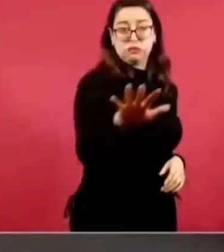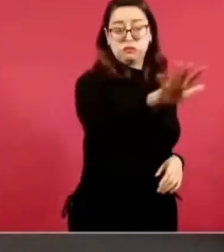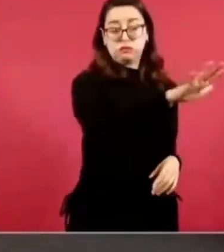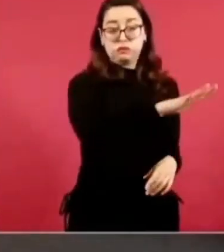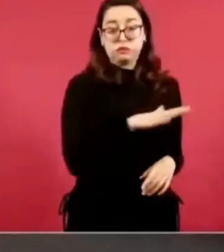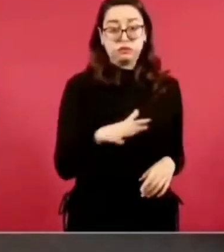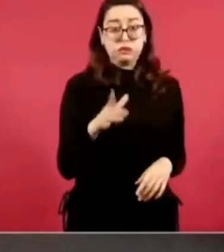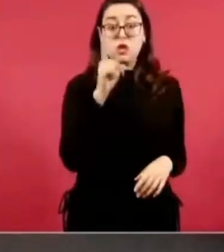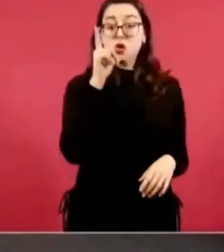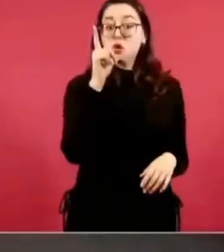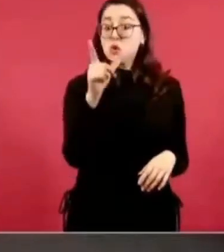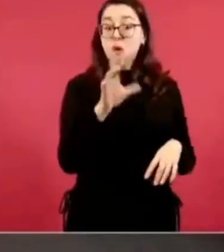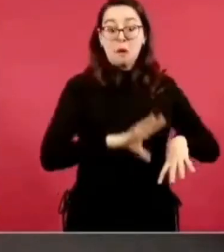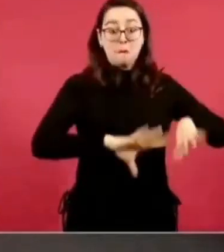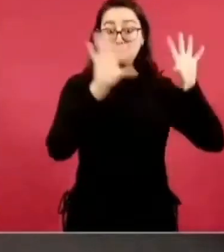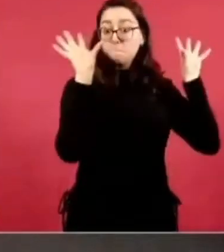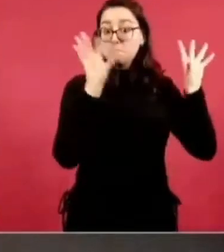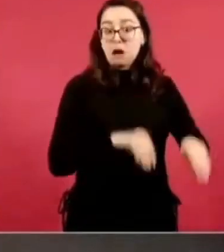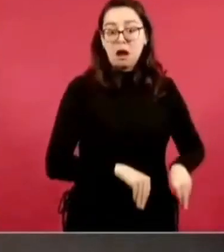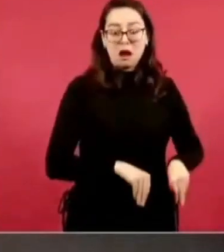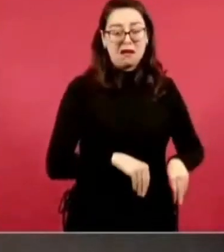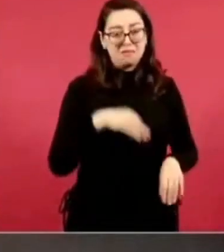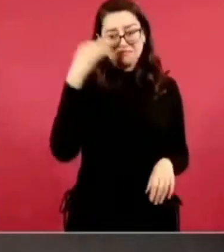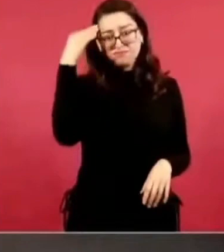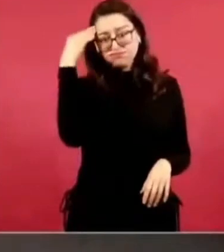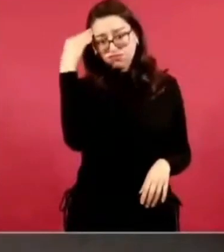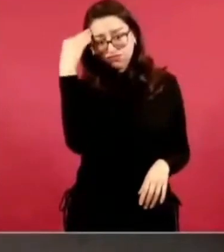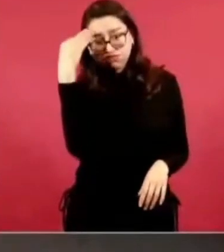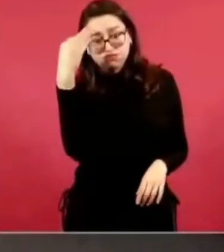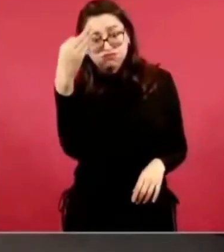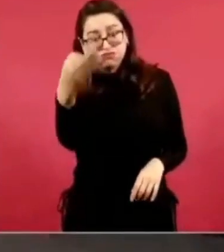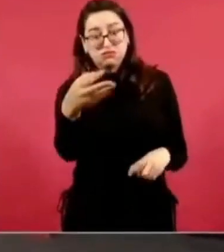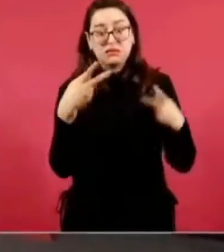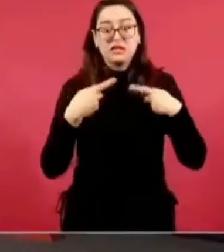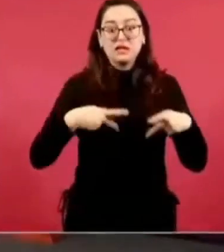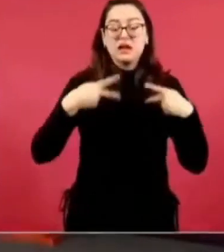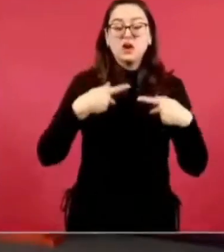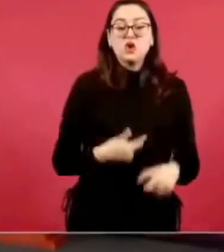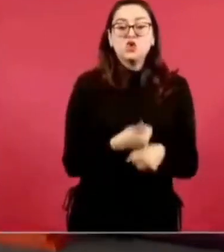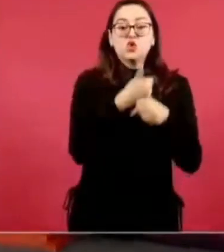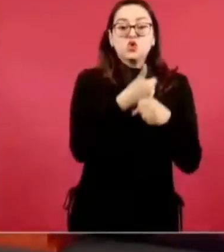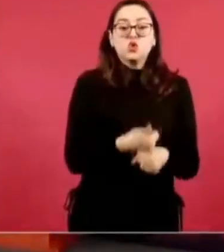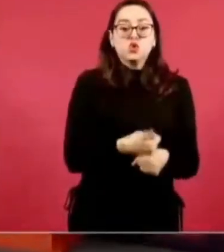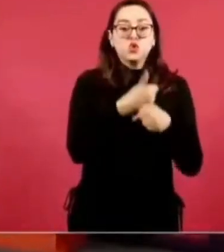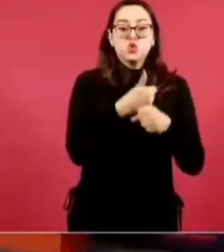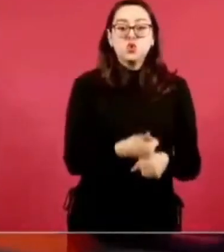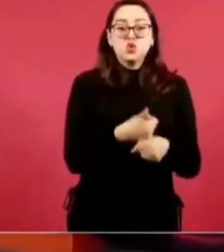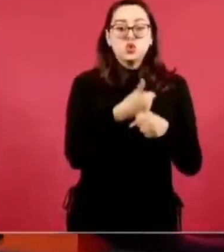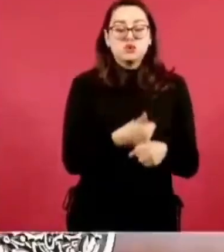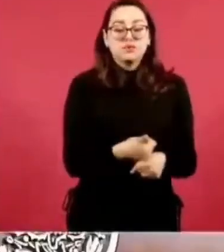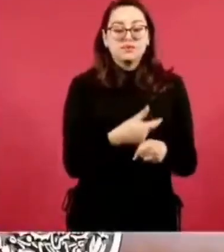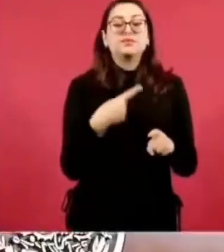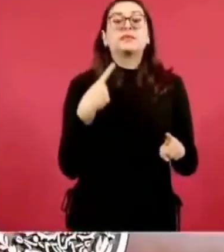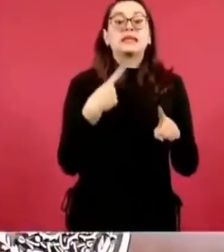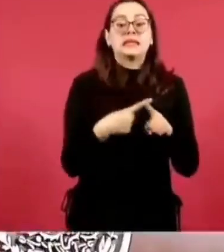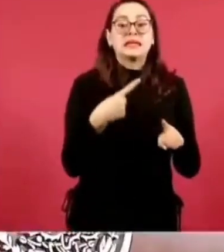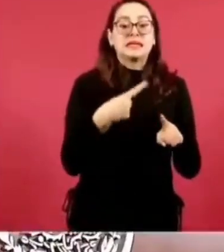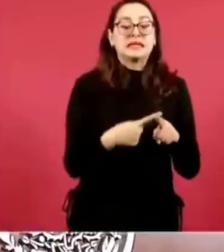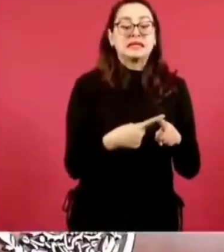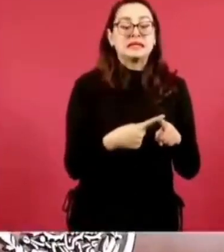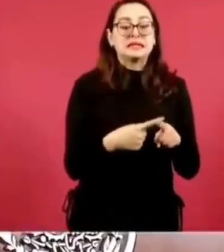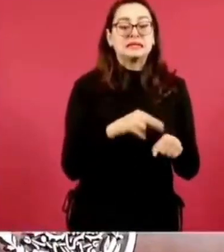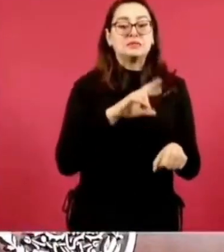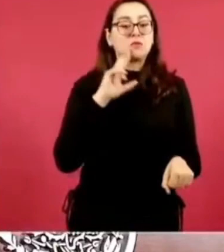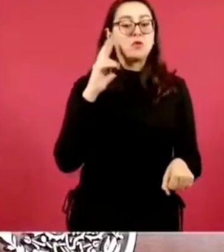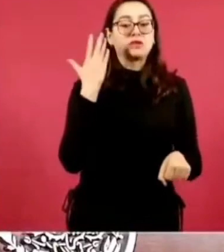se quedan sin luz, sufre la gente, porque privatizaron sus servicios.